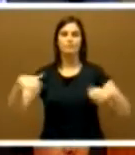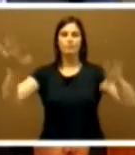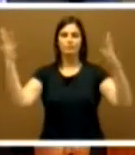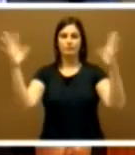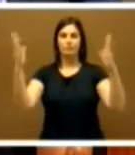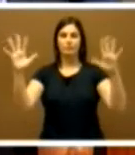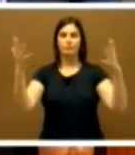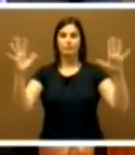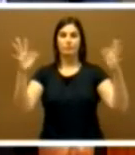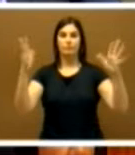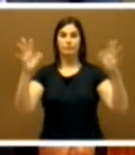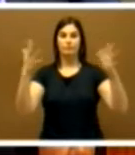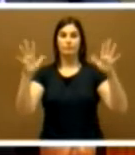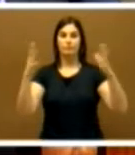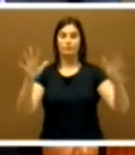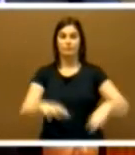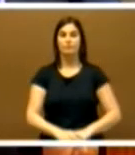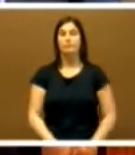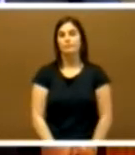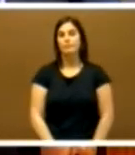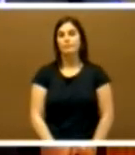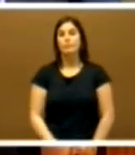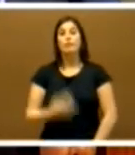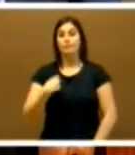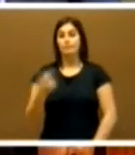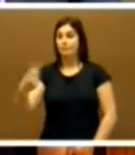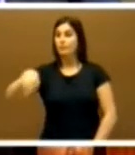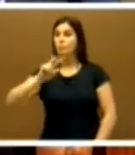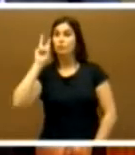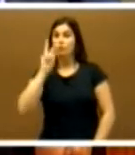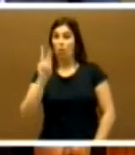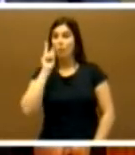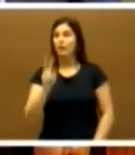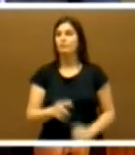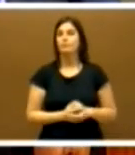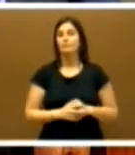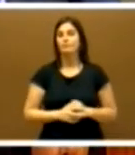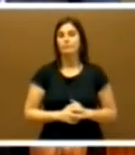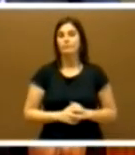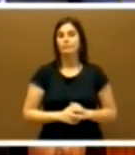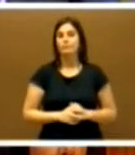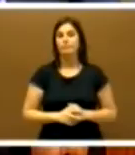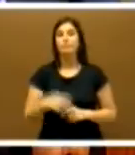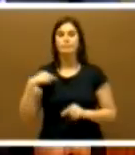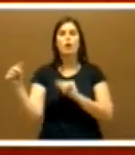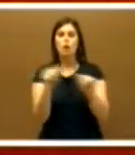Como ven, los debates pueden dar para mucho.